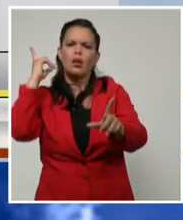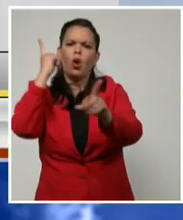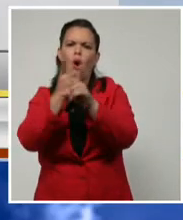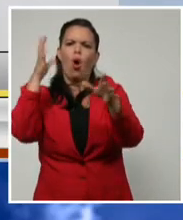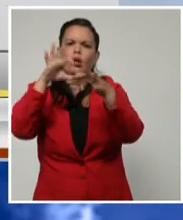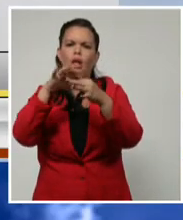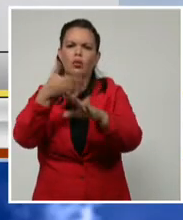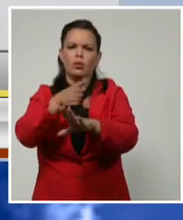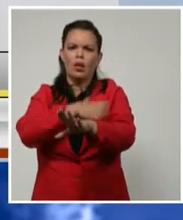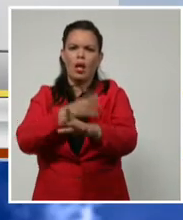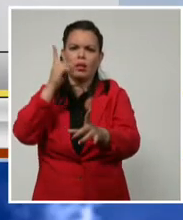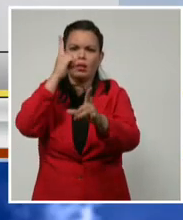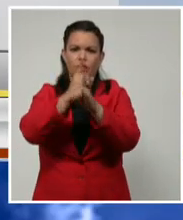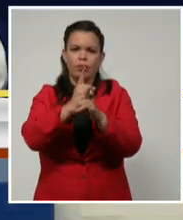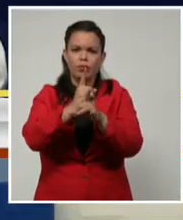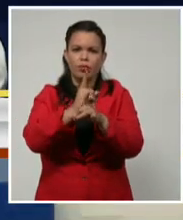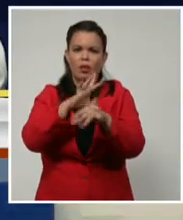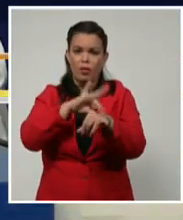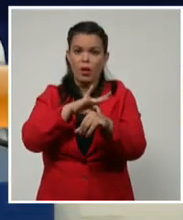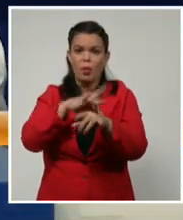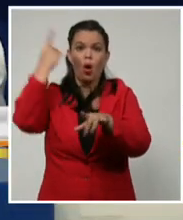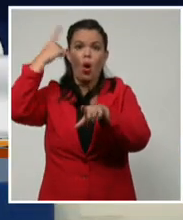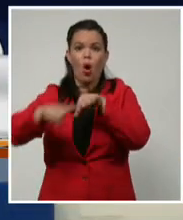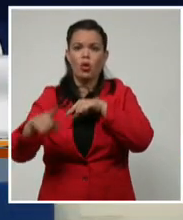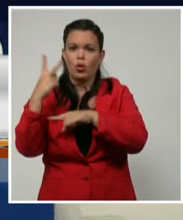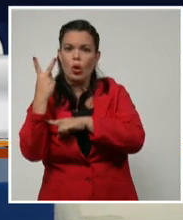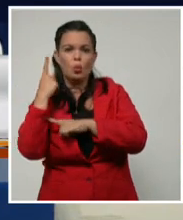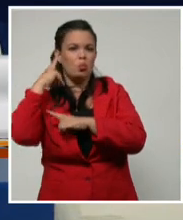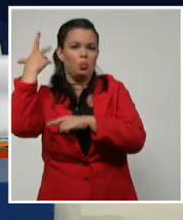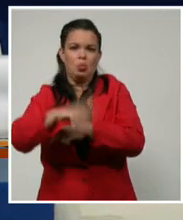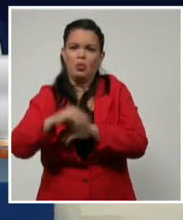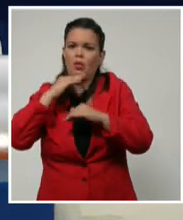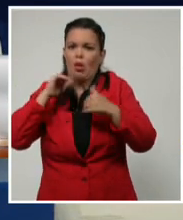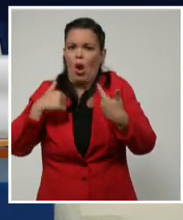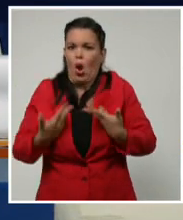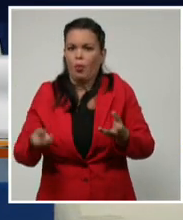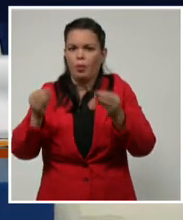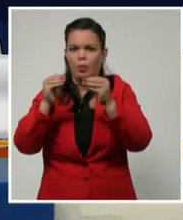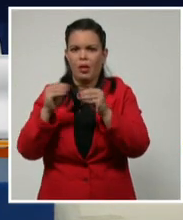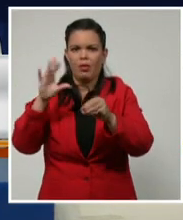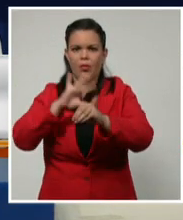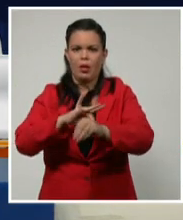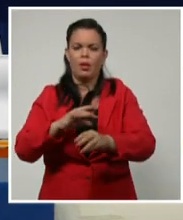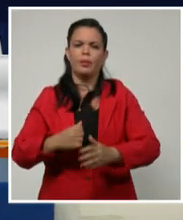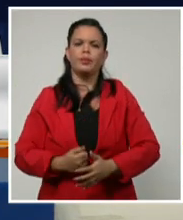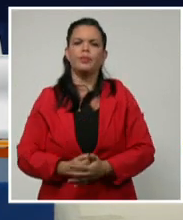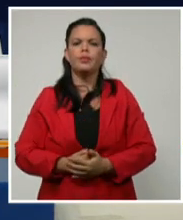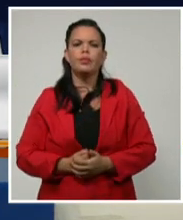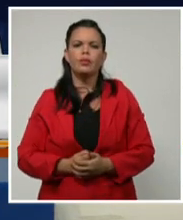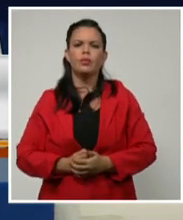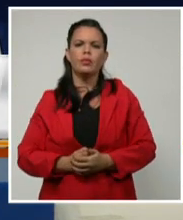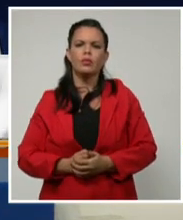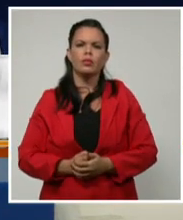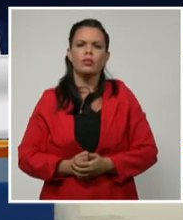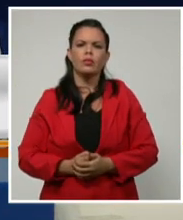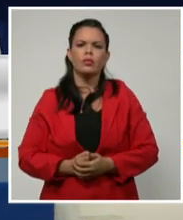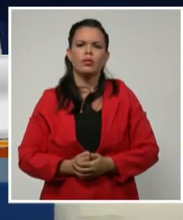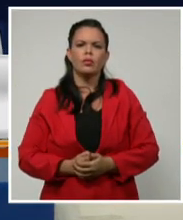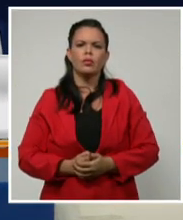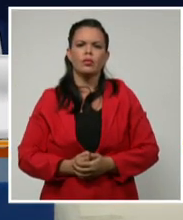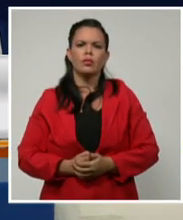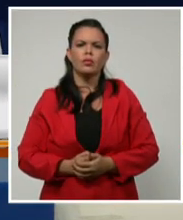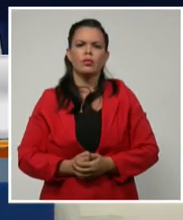la fuente de infección. El acumulado de los confirmados en los últimos 15 días, nos quedan 13